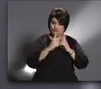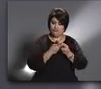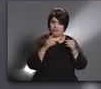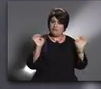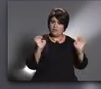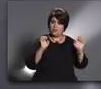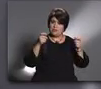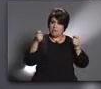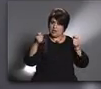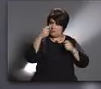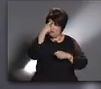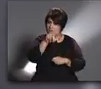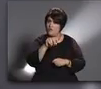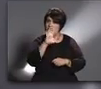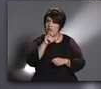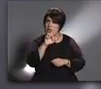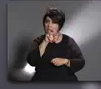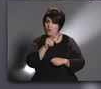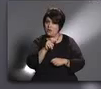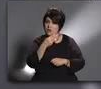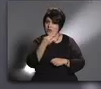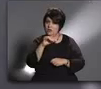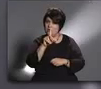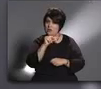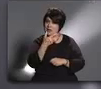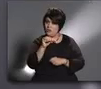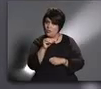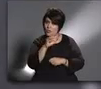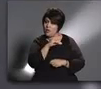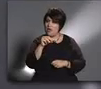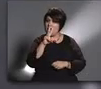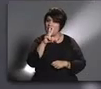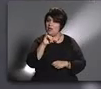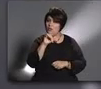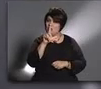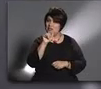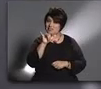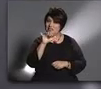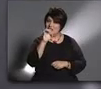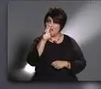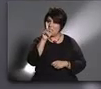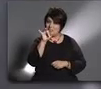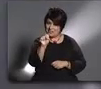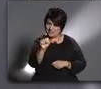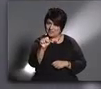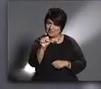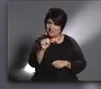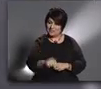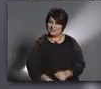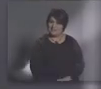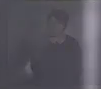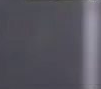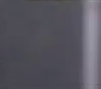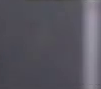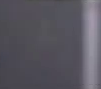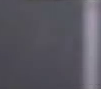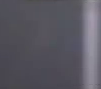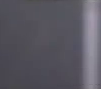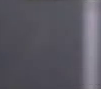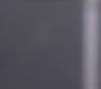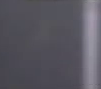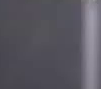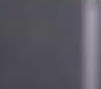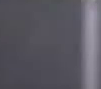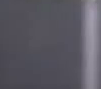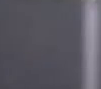importante fue posible por esta estación y las divisiones de manejo de emergencia del juez del condado de Cameron, Hidalgo